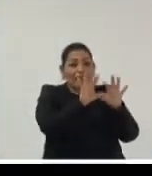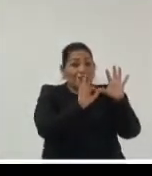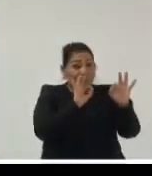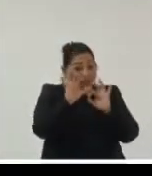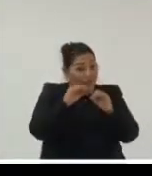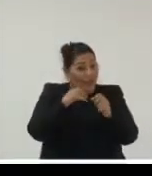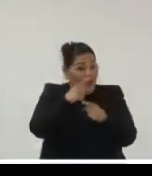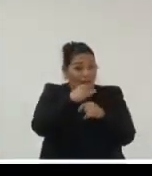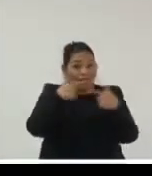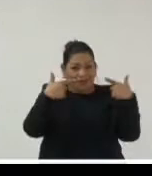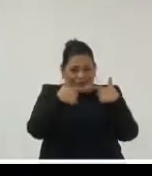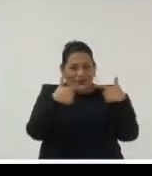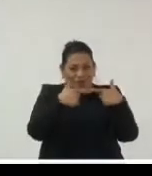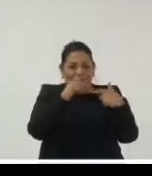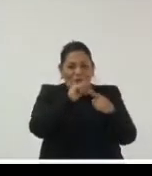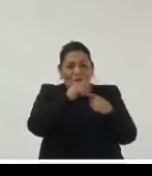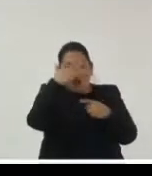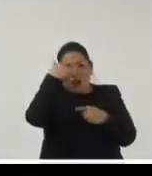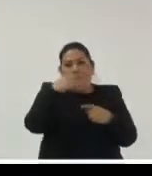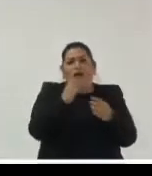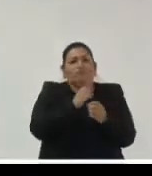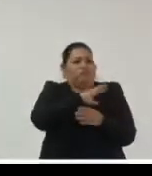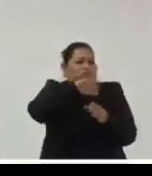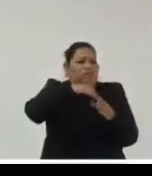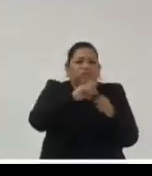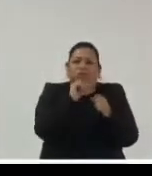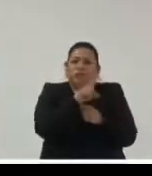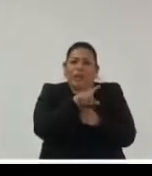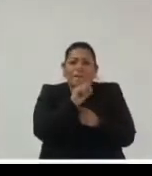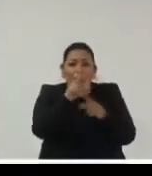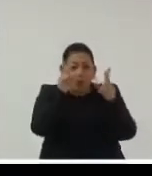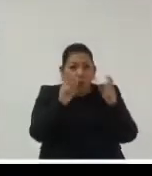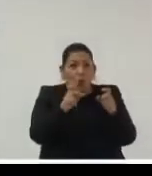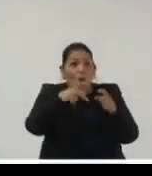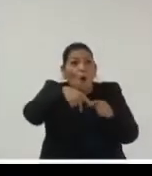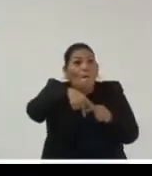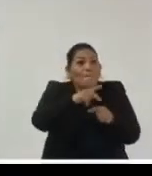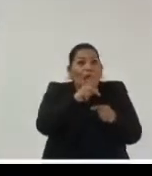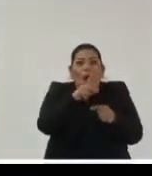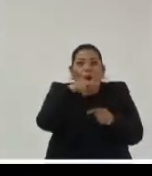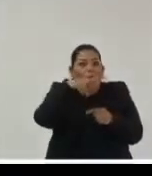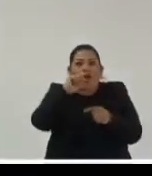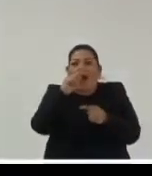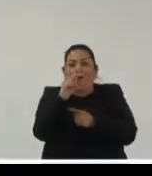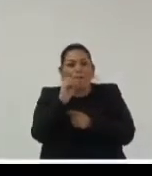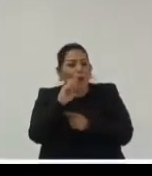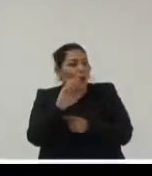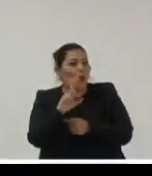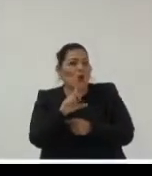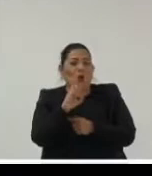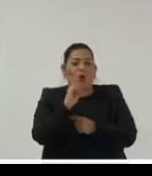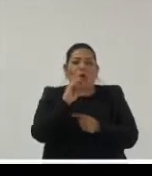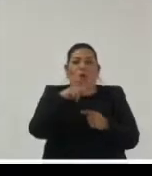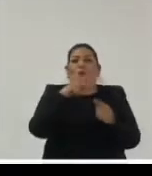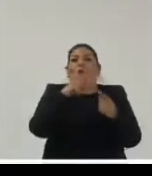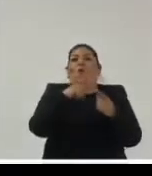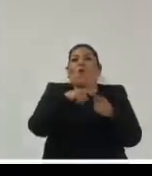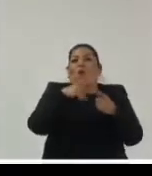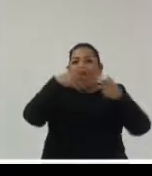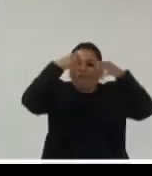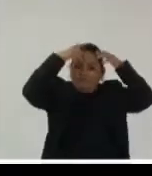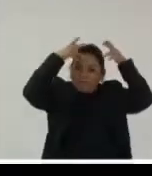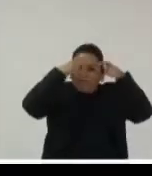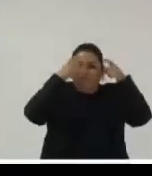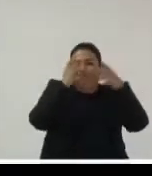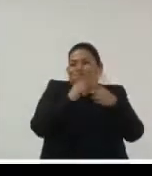sabemos que fue George ya sabemos que fue George Santayana no fue Napoleón no fue Nicolás de Llanera no fue Abraham Lincoln no fue